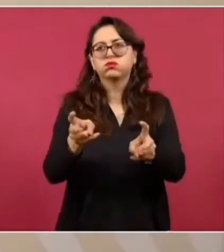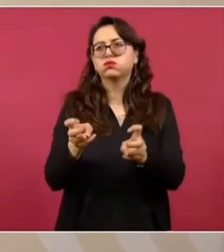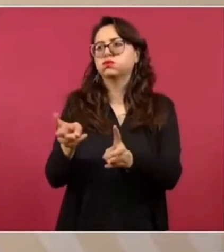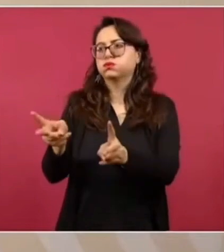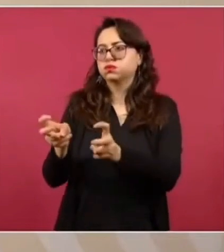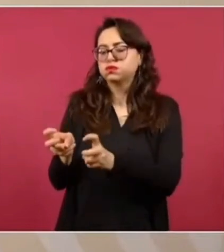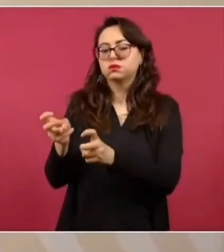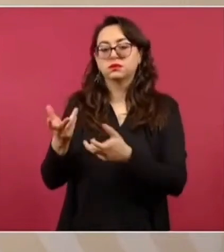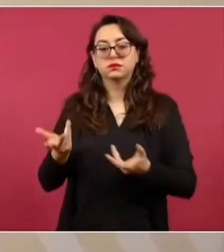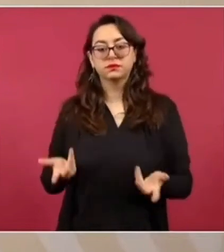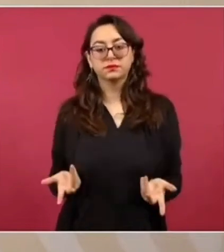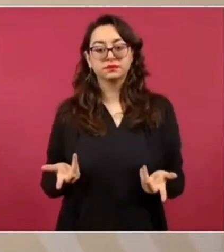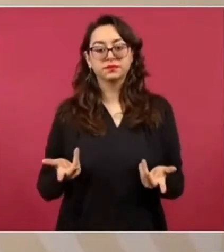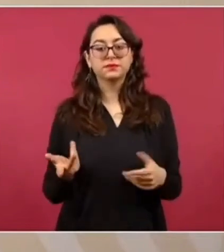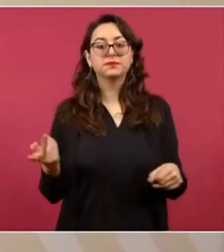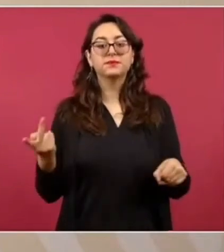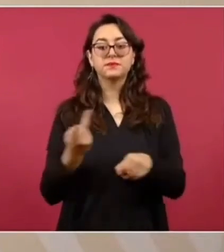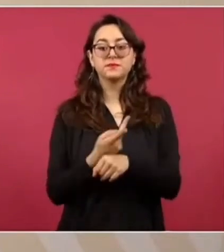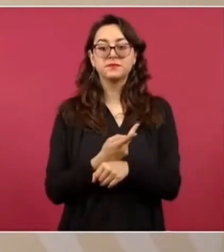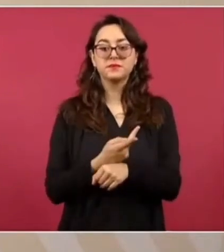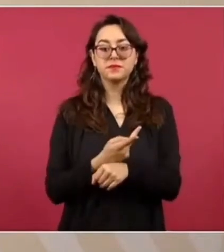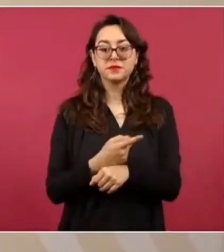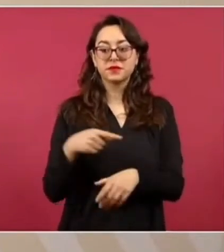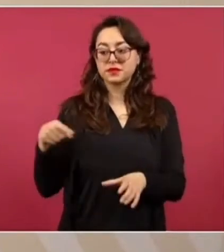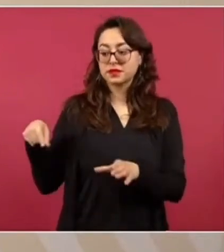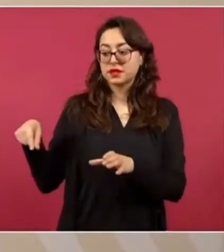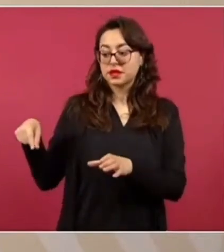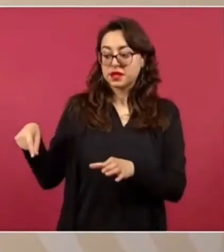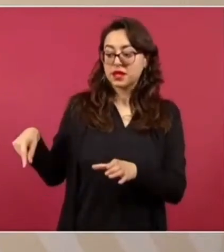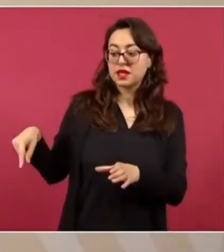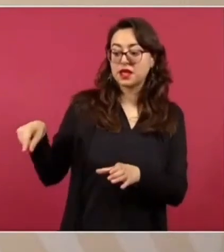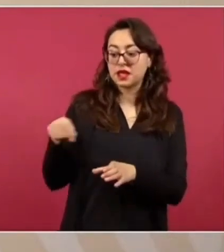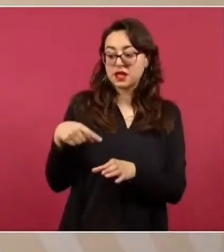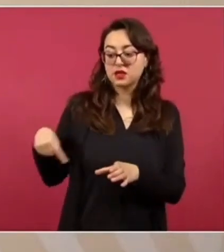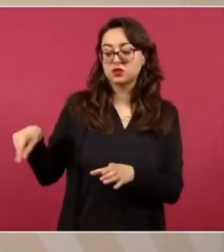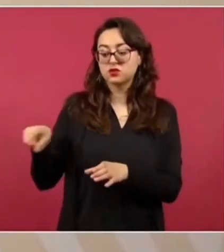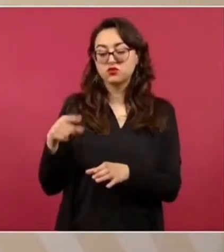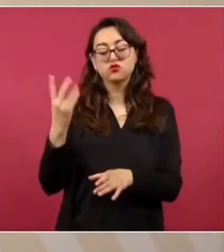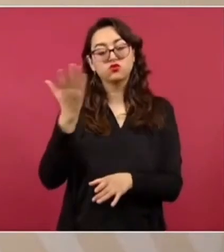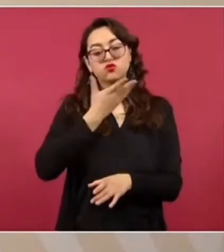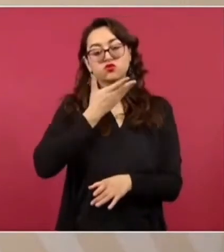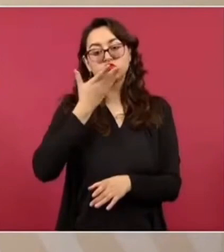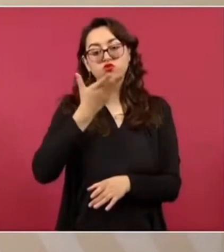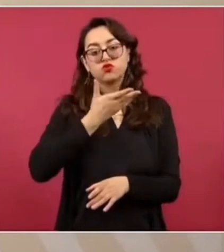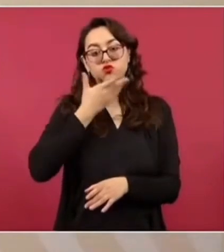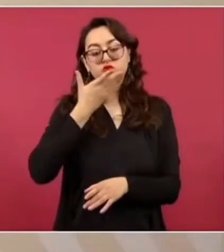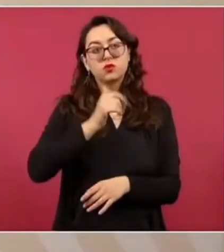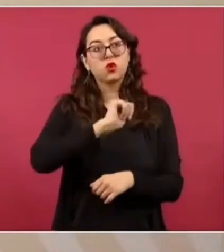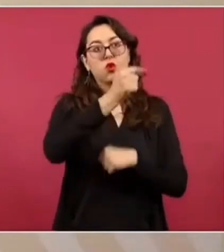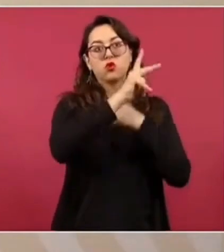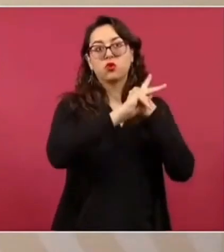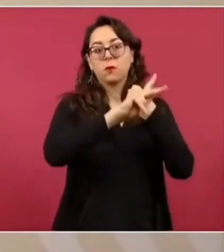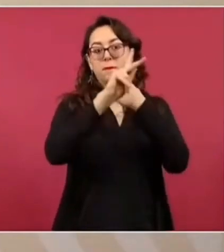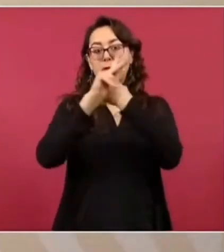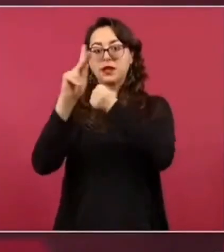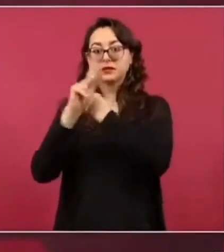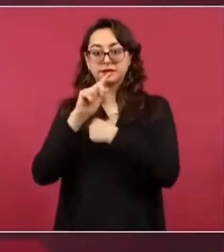las llamadas guacamayas se ha hecho en otros países